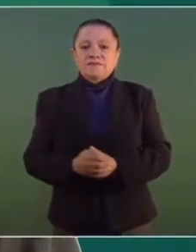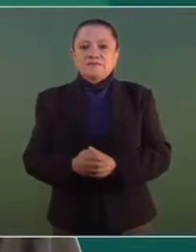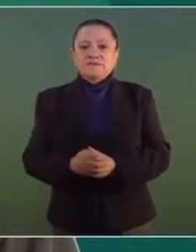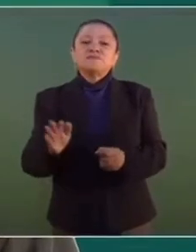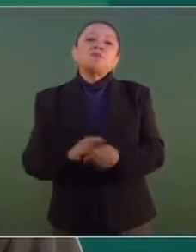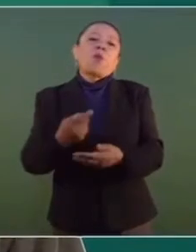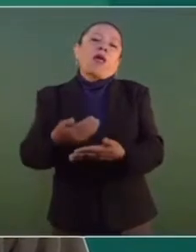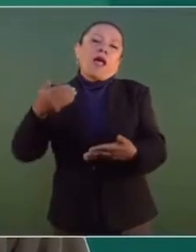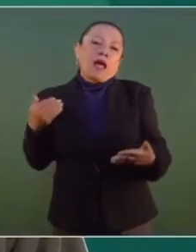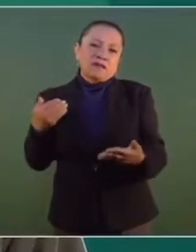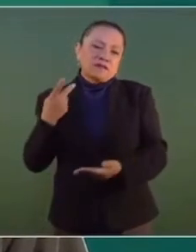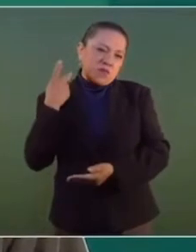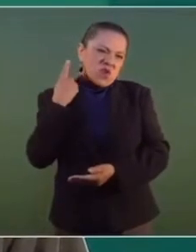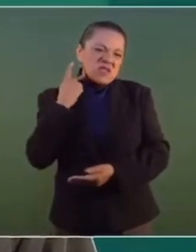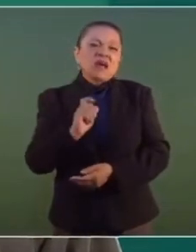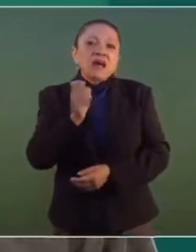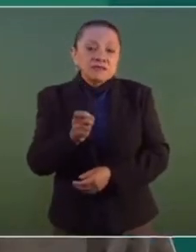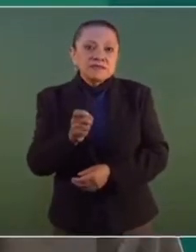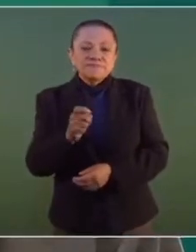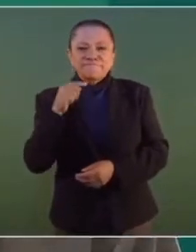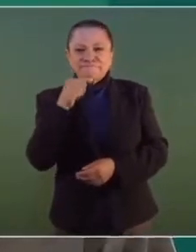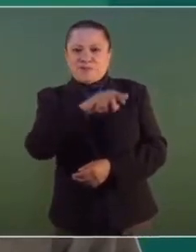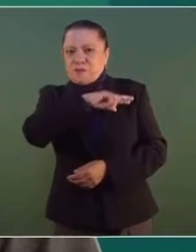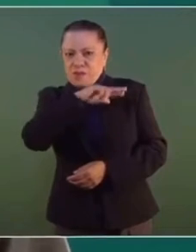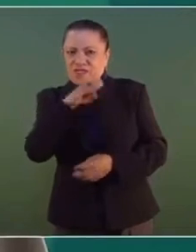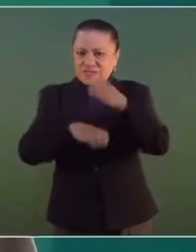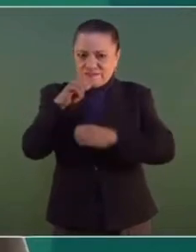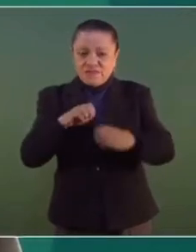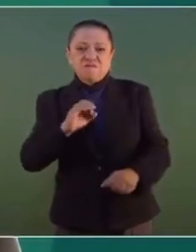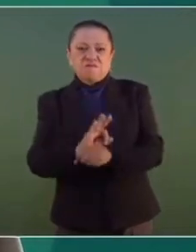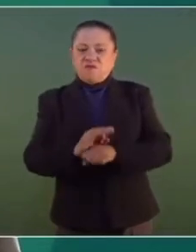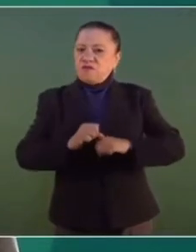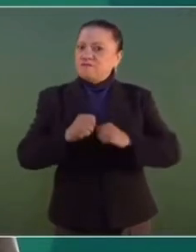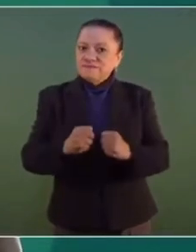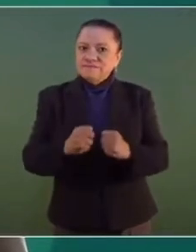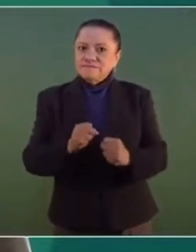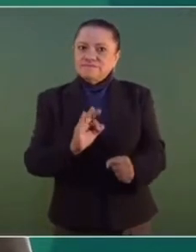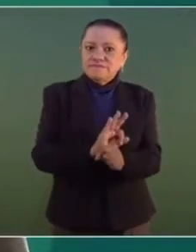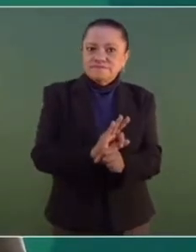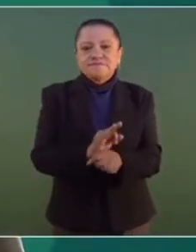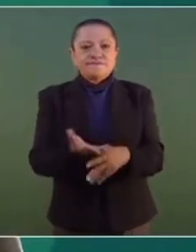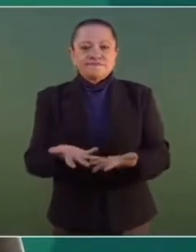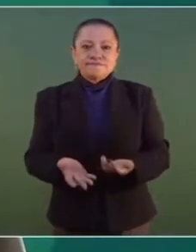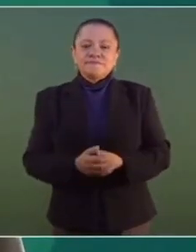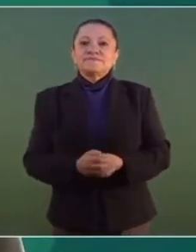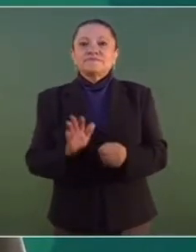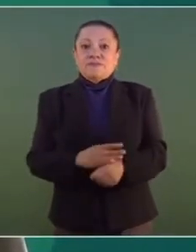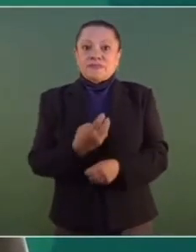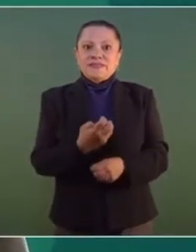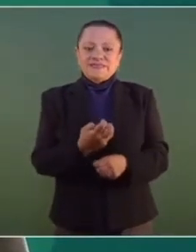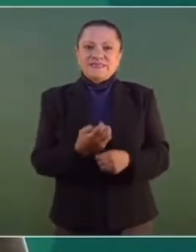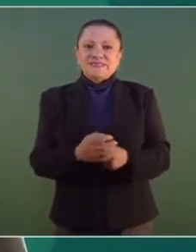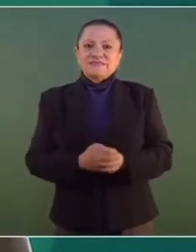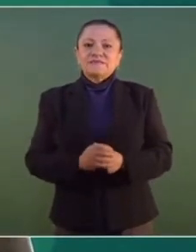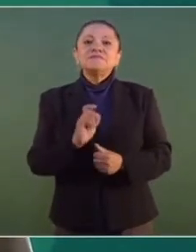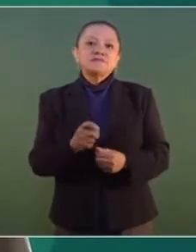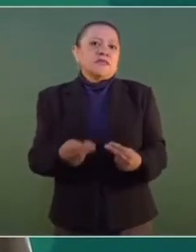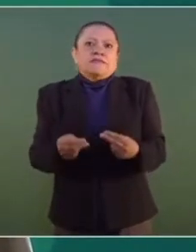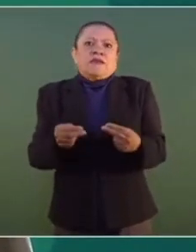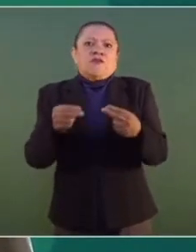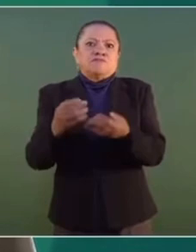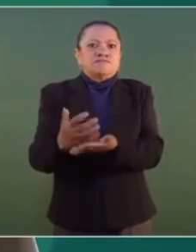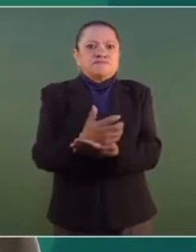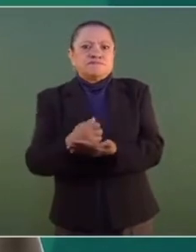la política anterior era fortalecer a las empresas privadas que tienen como fin el lucro,